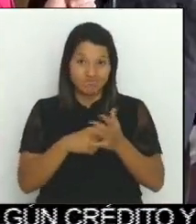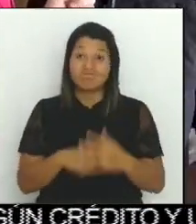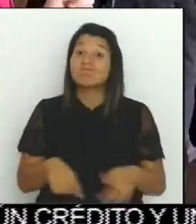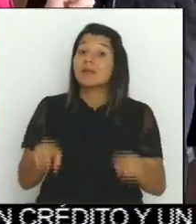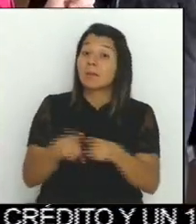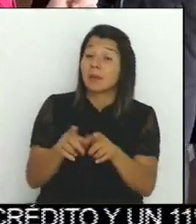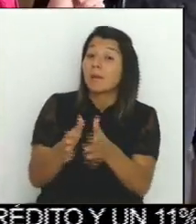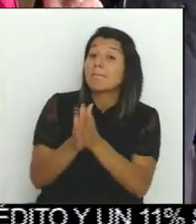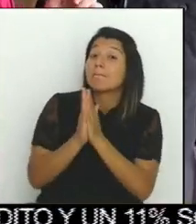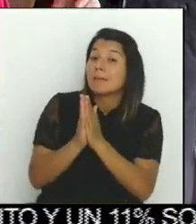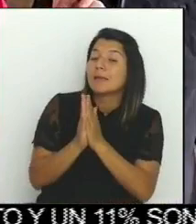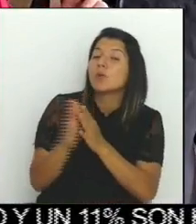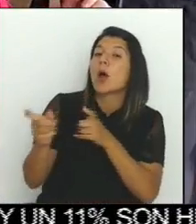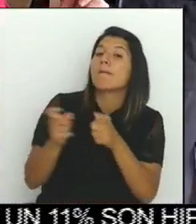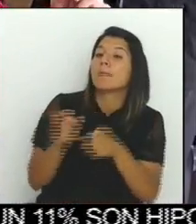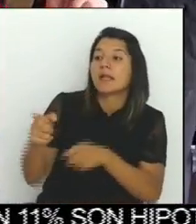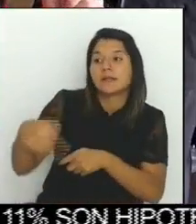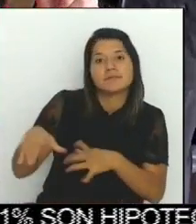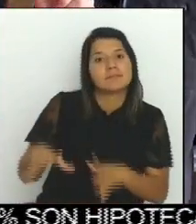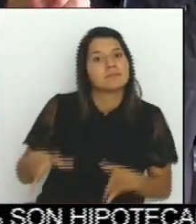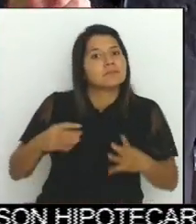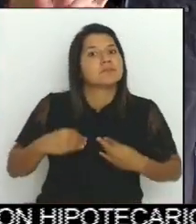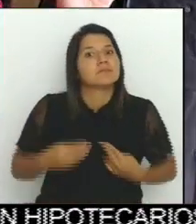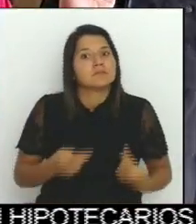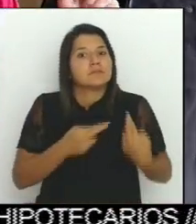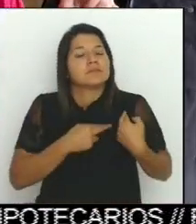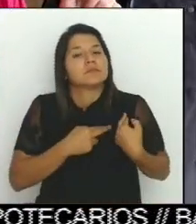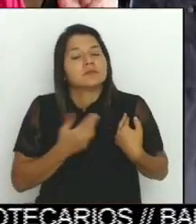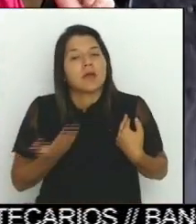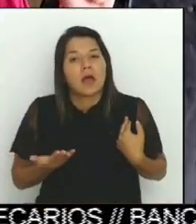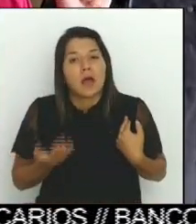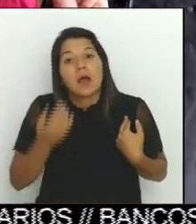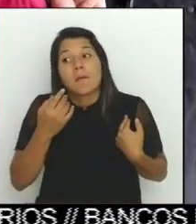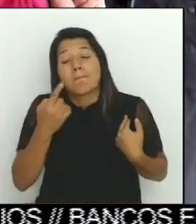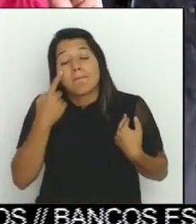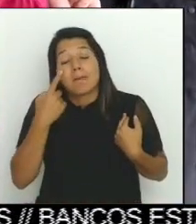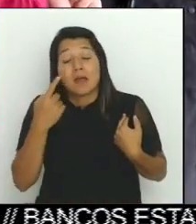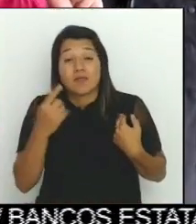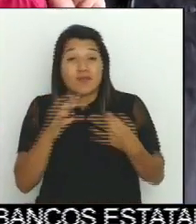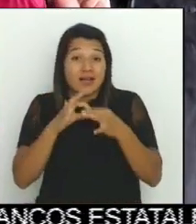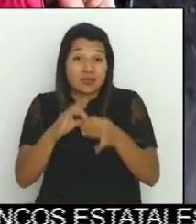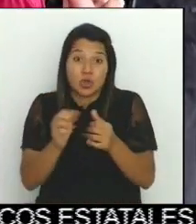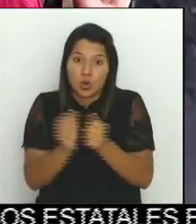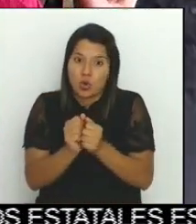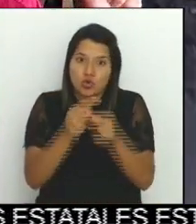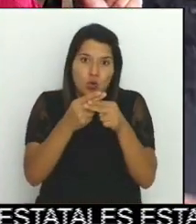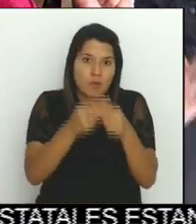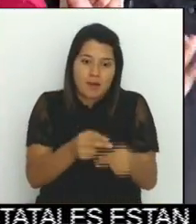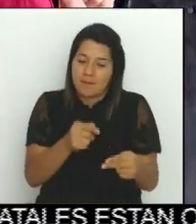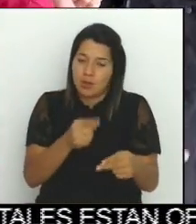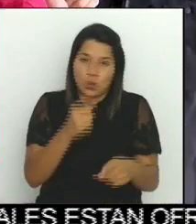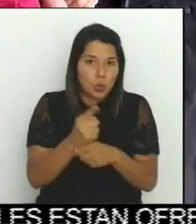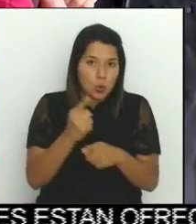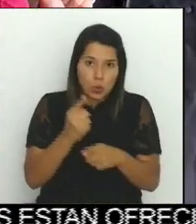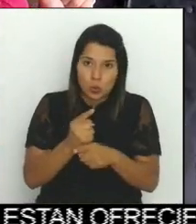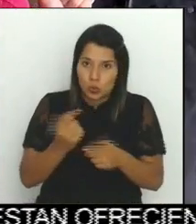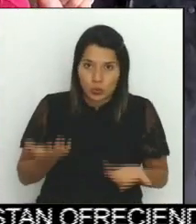cartas en el asunto contra los nombramientos que se hicieron de manera irregular debido a que el